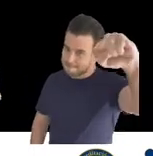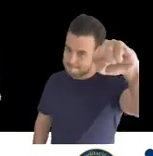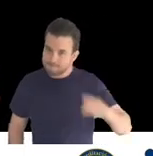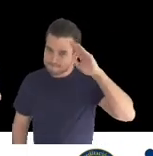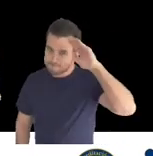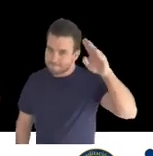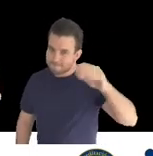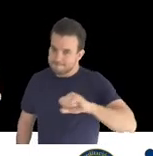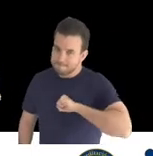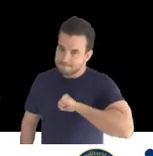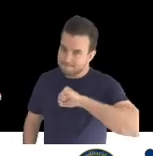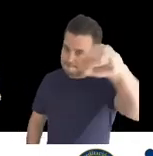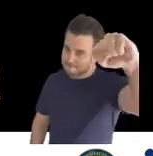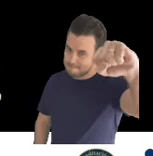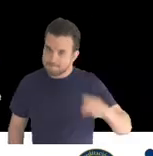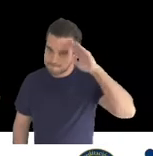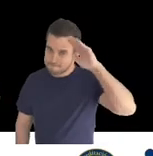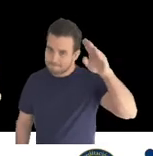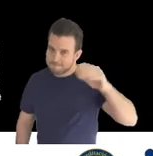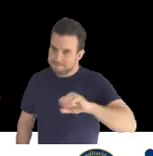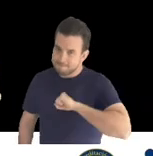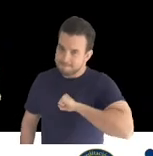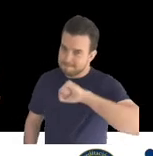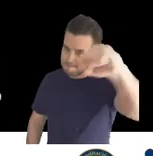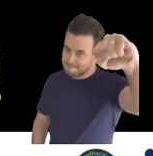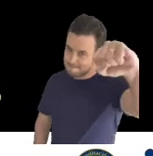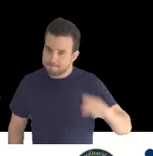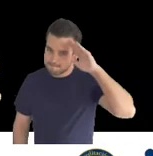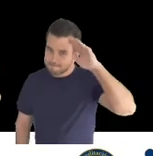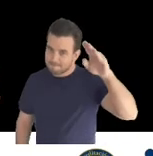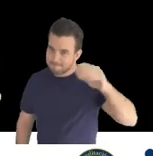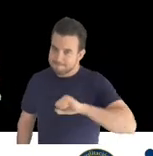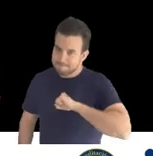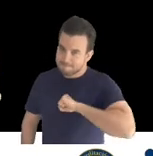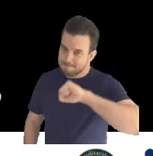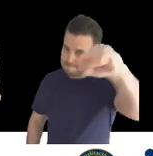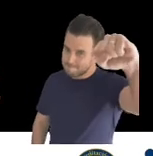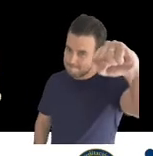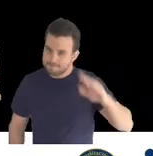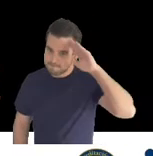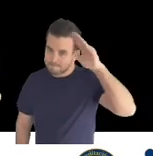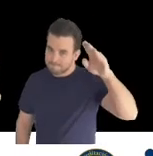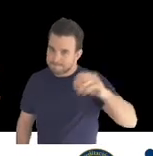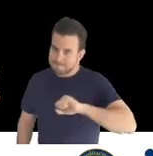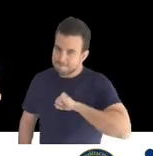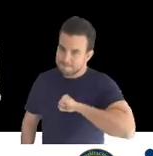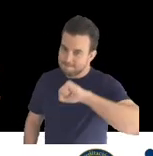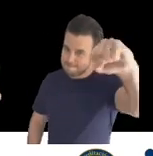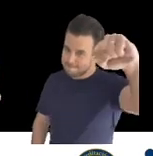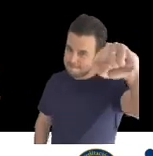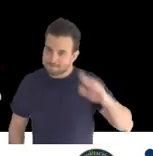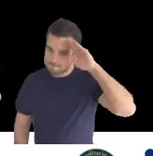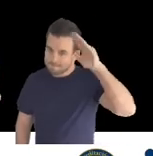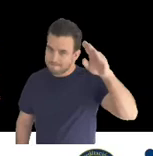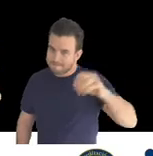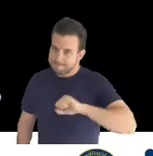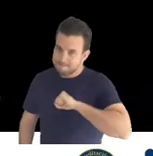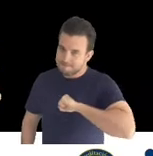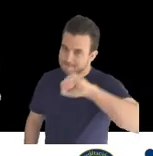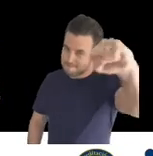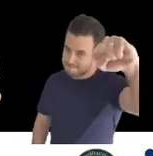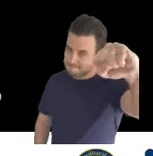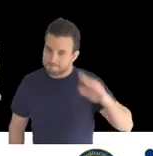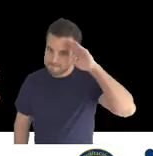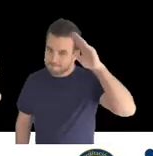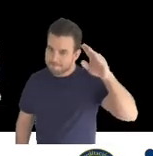Entonces, poder aportar un poco a la imagen de la universidad, a imagen de lo que hace el Sociedad de Estado de la Universidad,